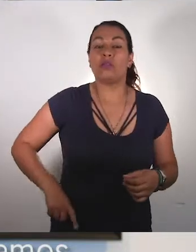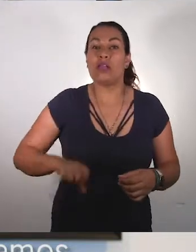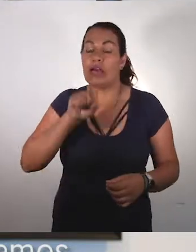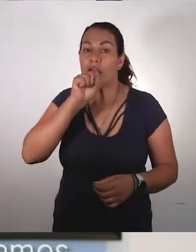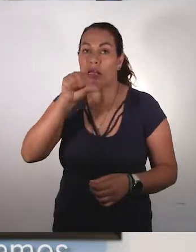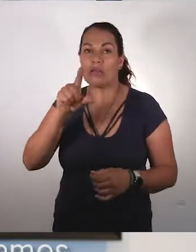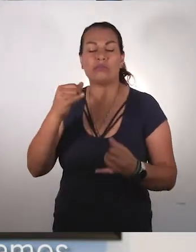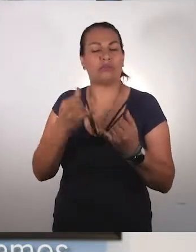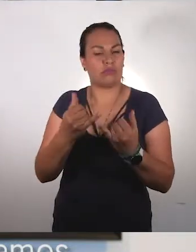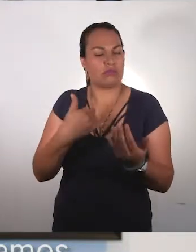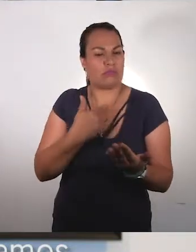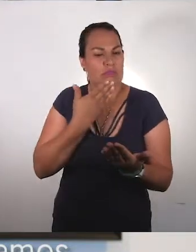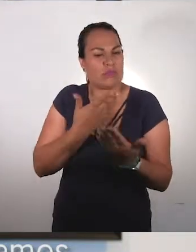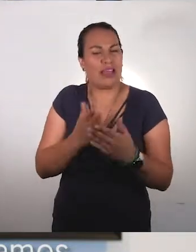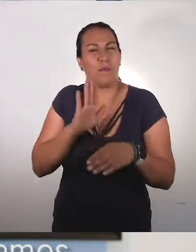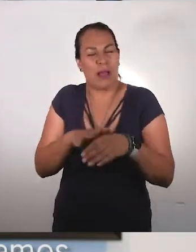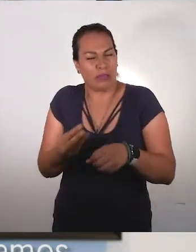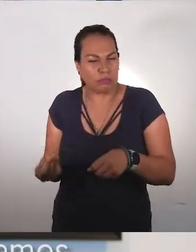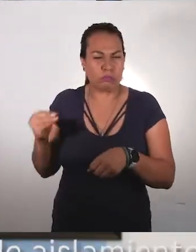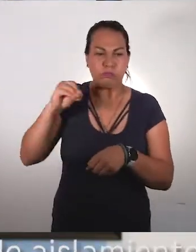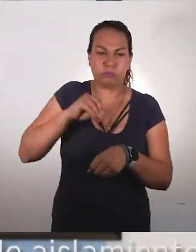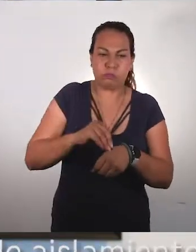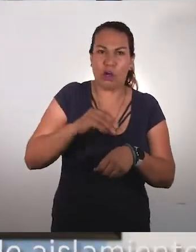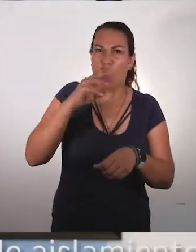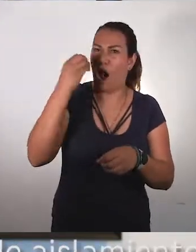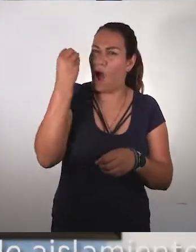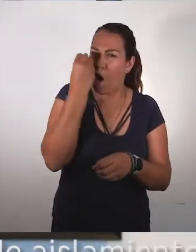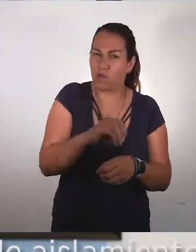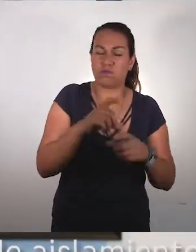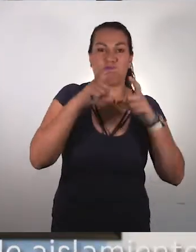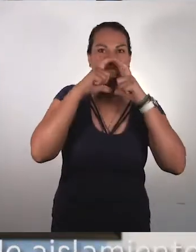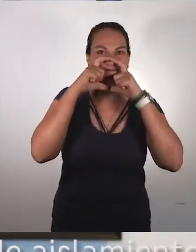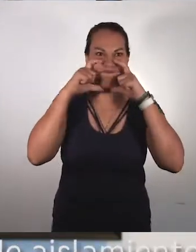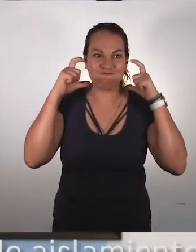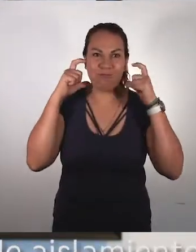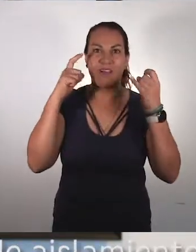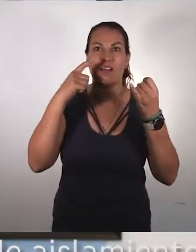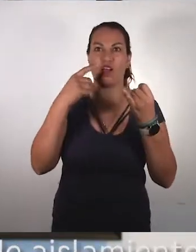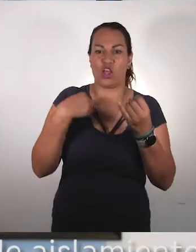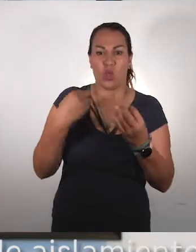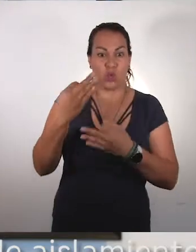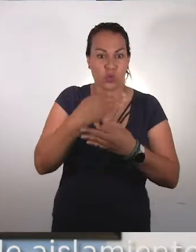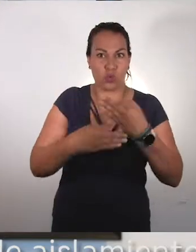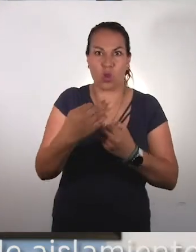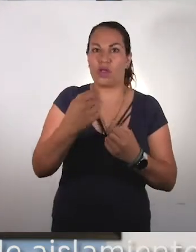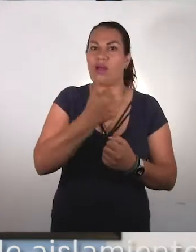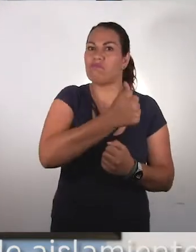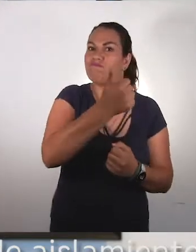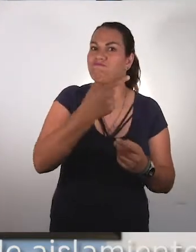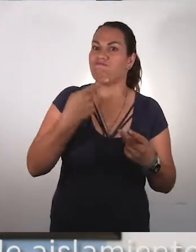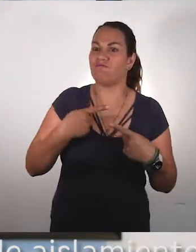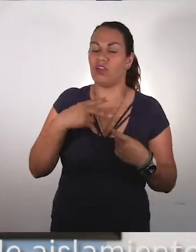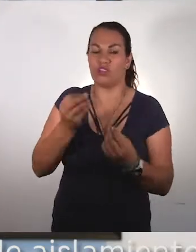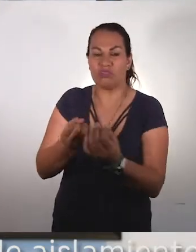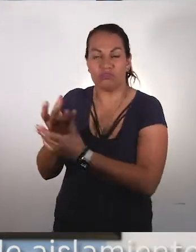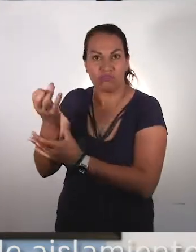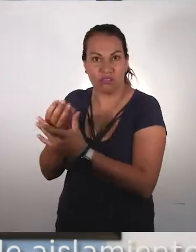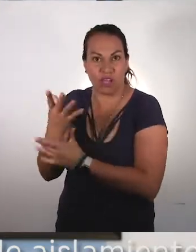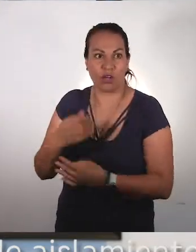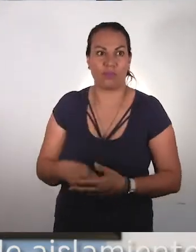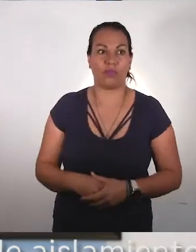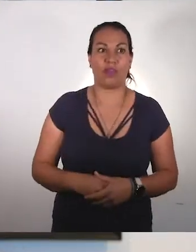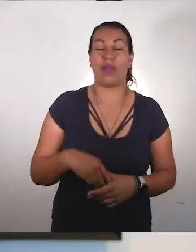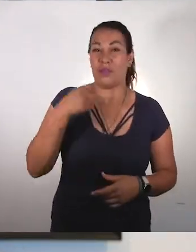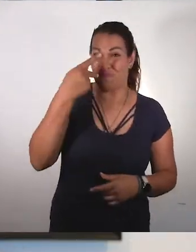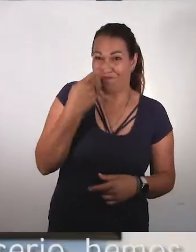hemos hecho nuestra parte, reforzamos e hicimos obligatorias las medidas preventivas y de aislamiento para prevenir más